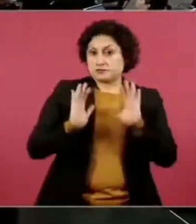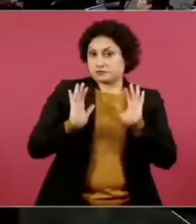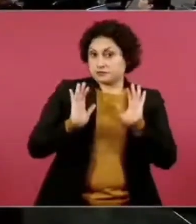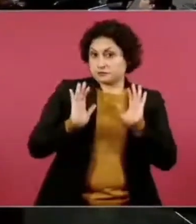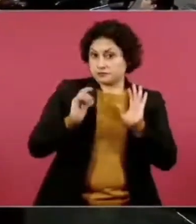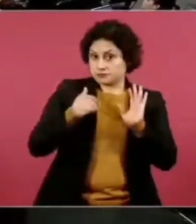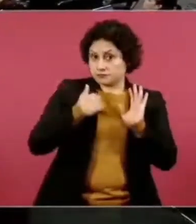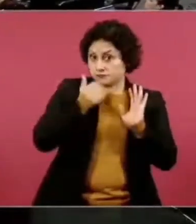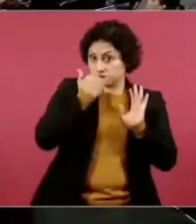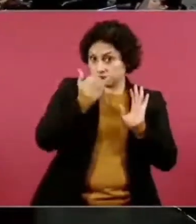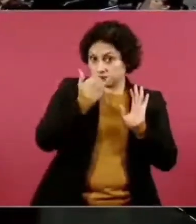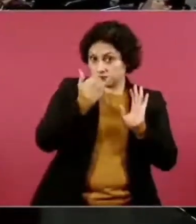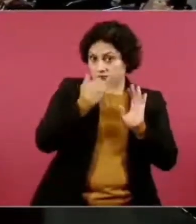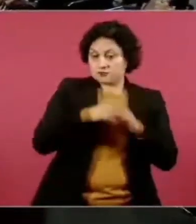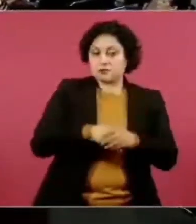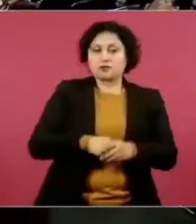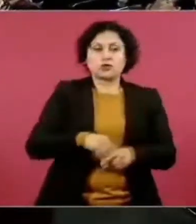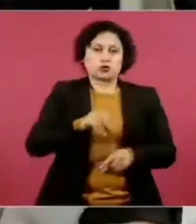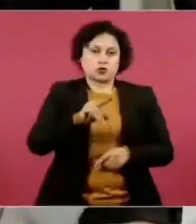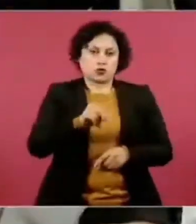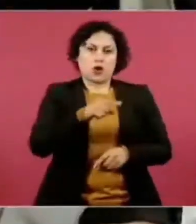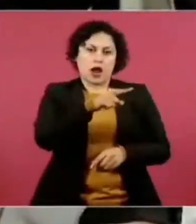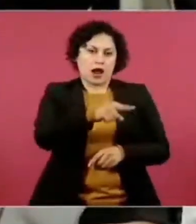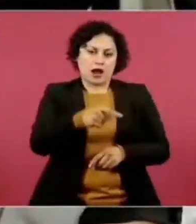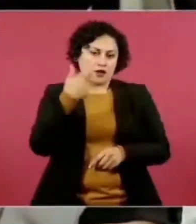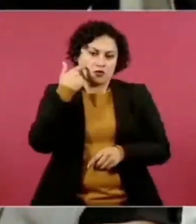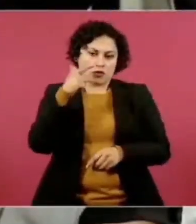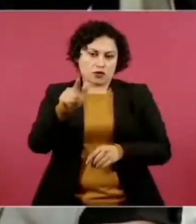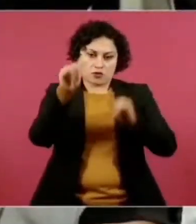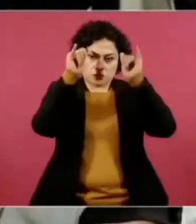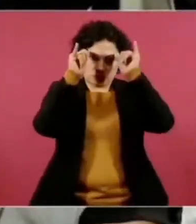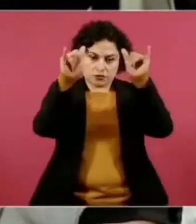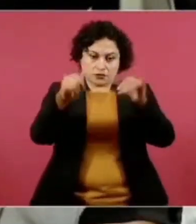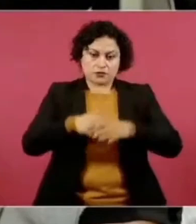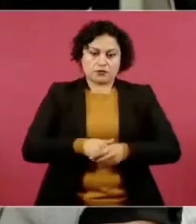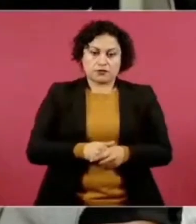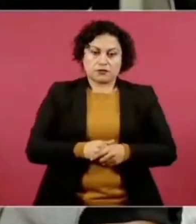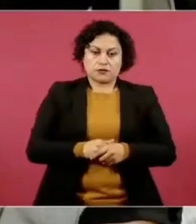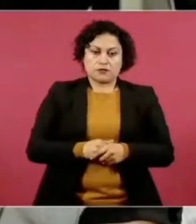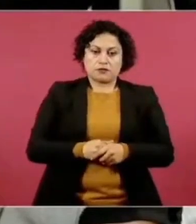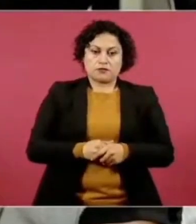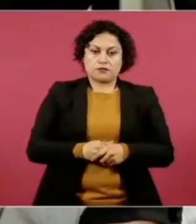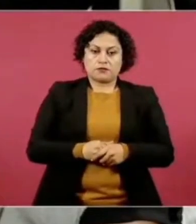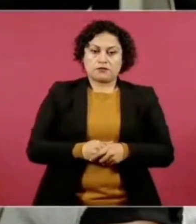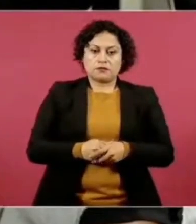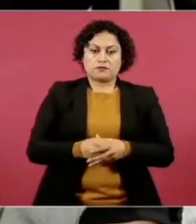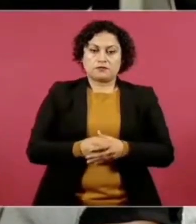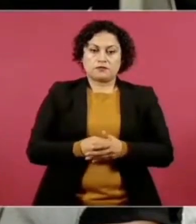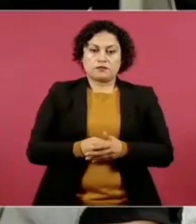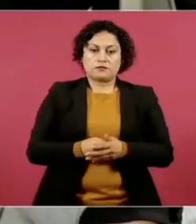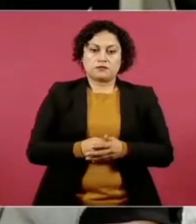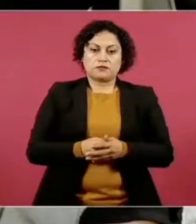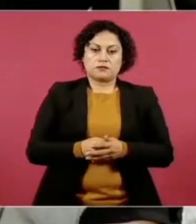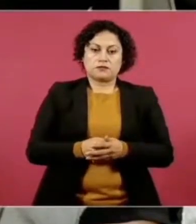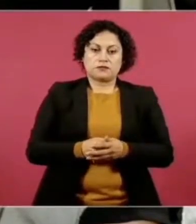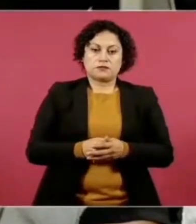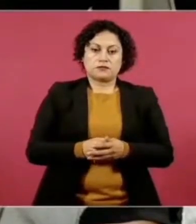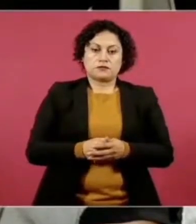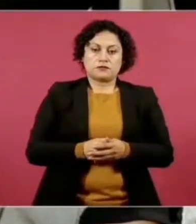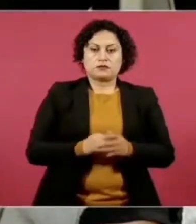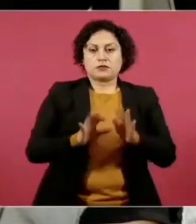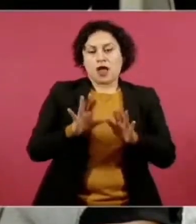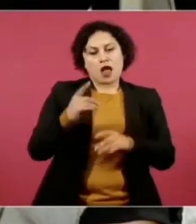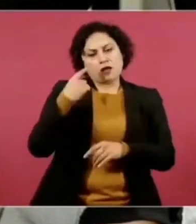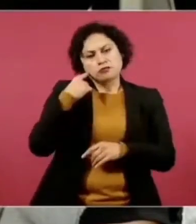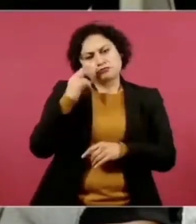él. No, él es antitaurino, sí debe ser, lo hay, pero seguramente…